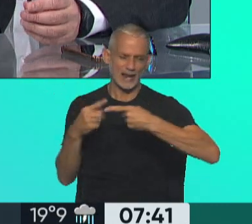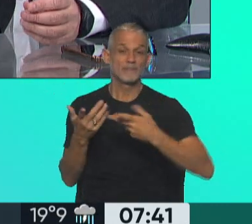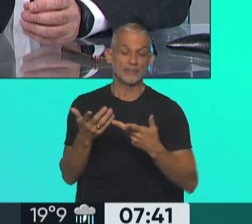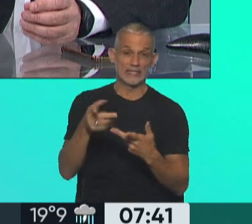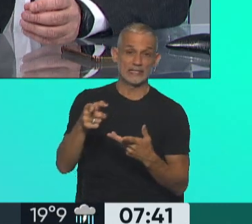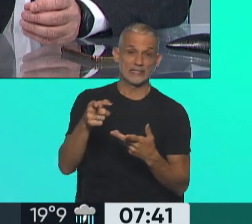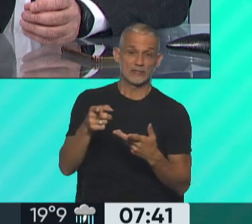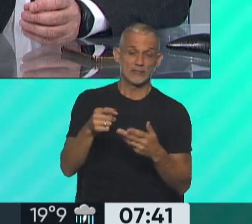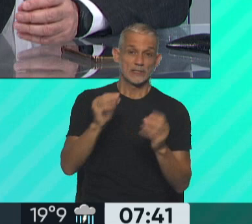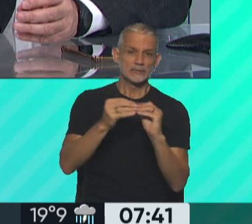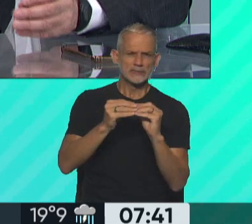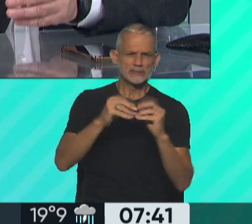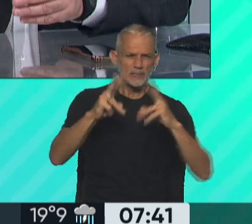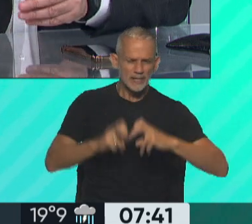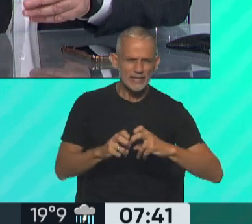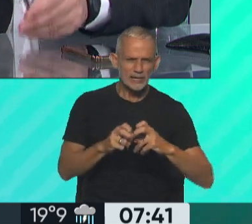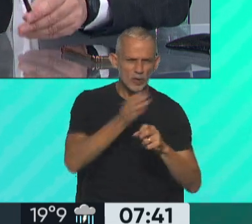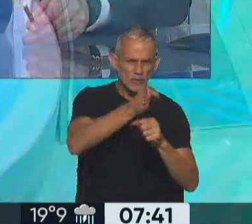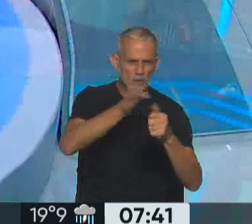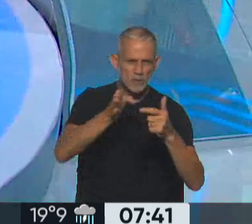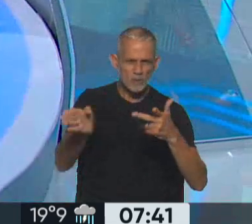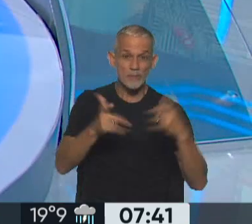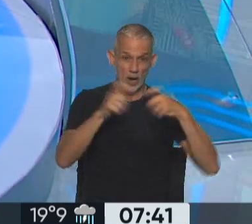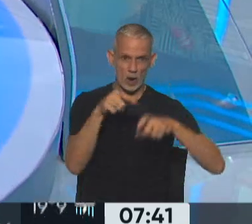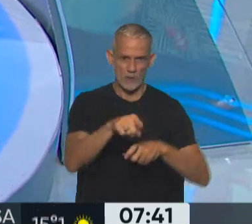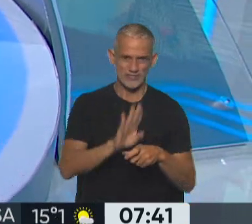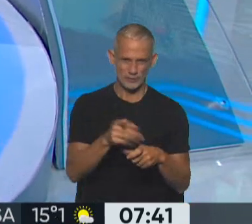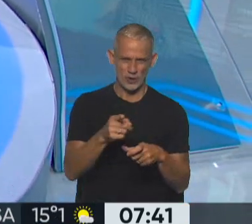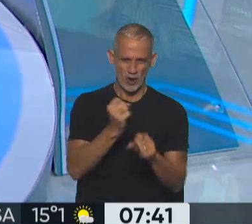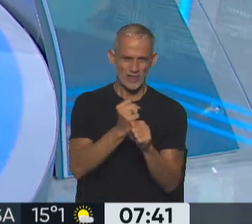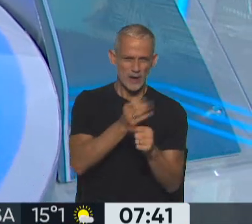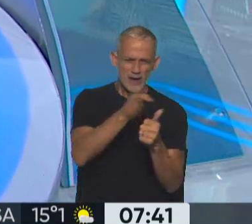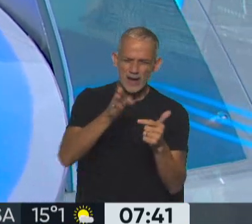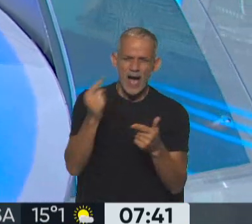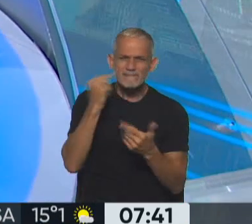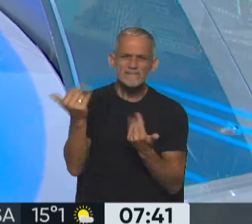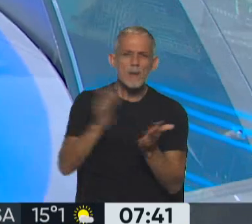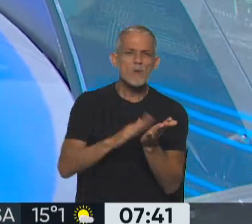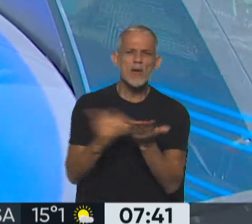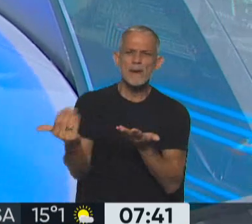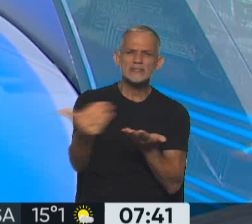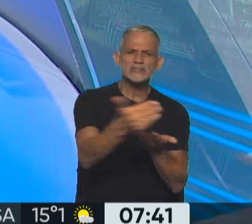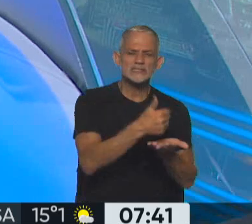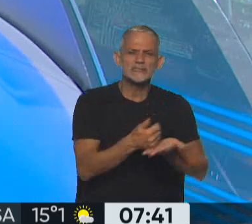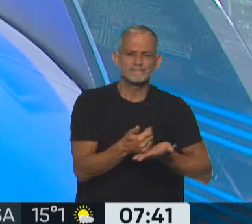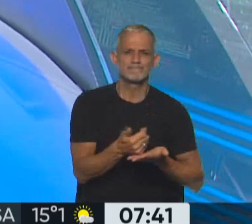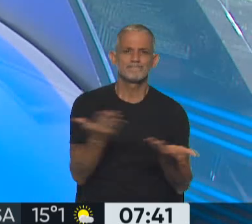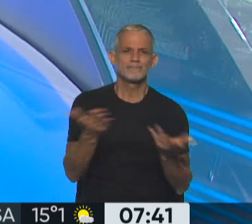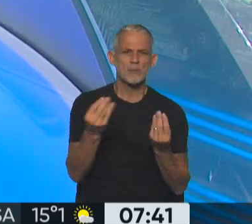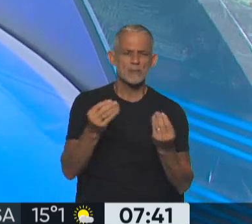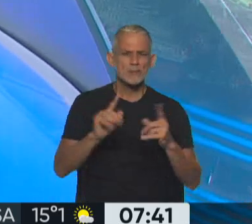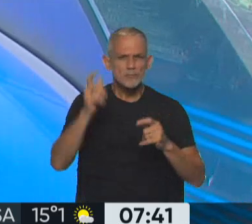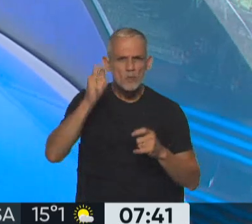en las cuales está trabajando la Comisión de Juicio Político en la Cámara de Diputados recolectando pruebas para llevar